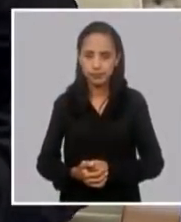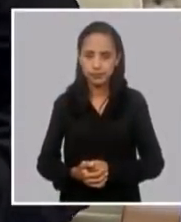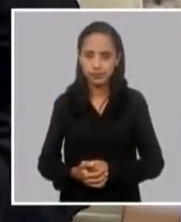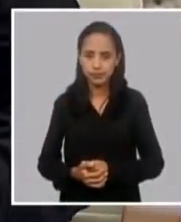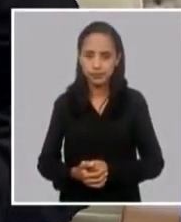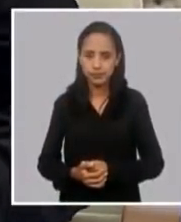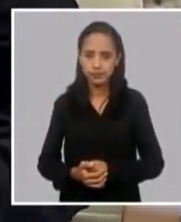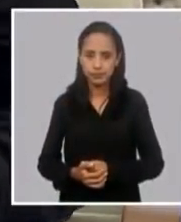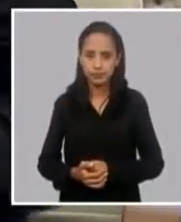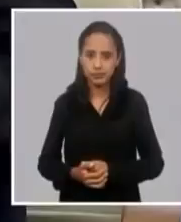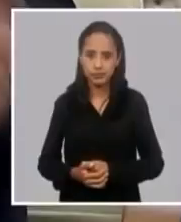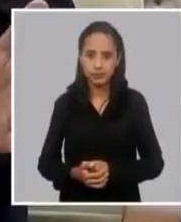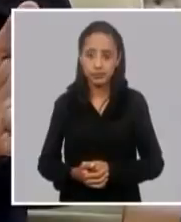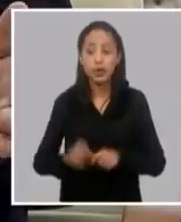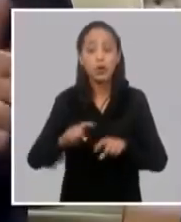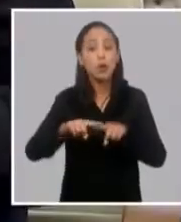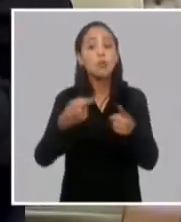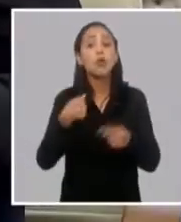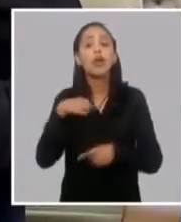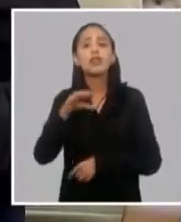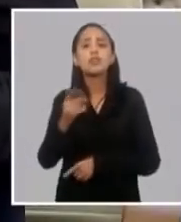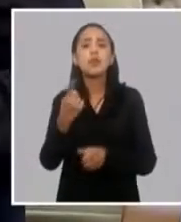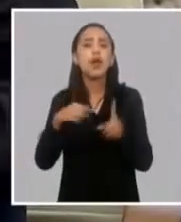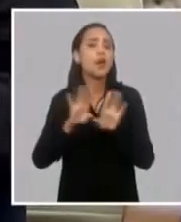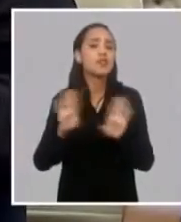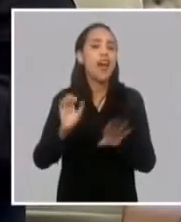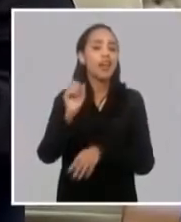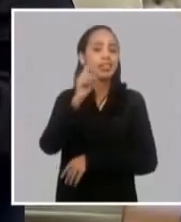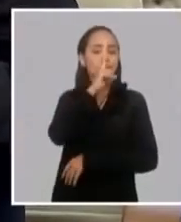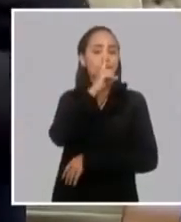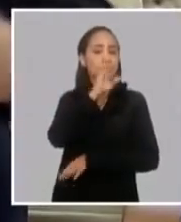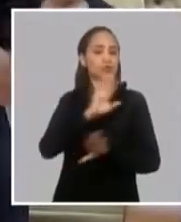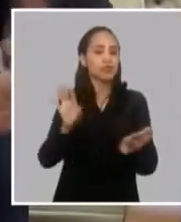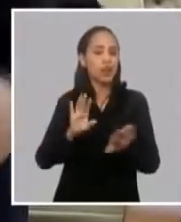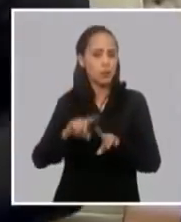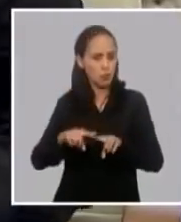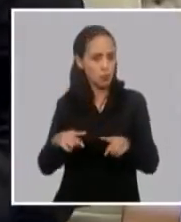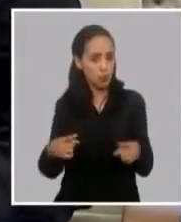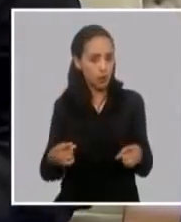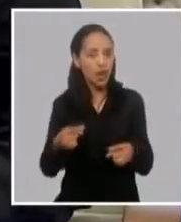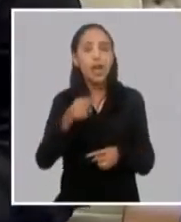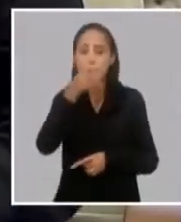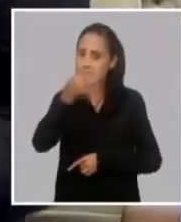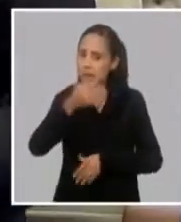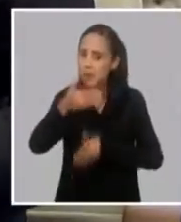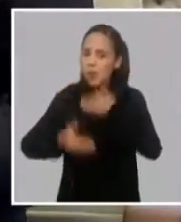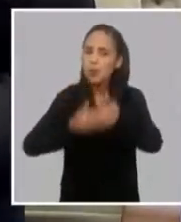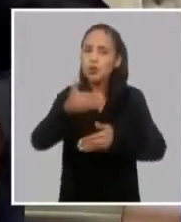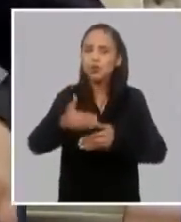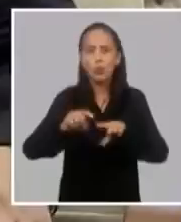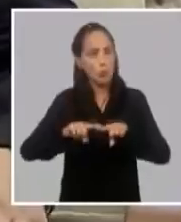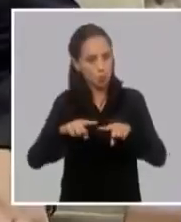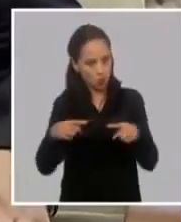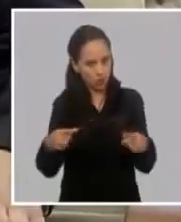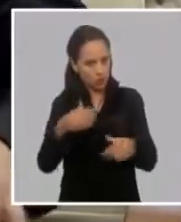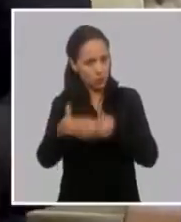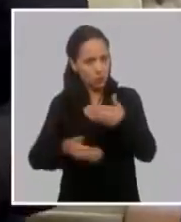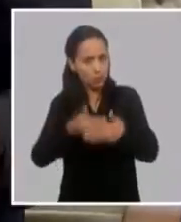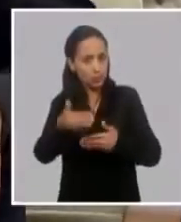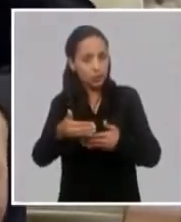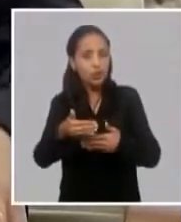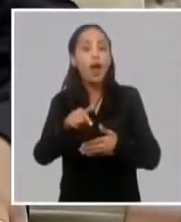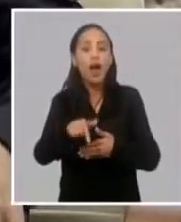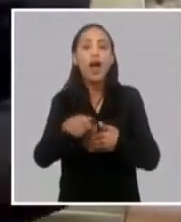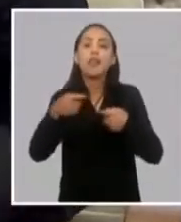qué decimos que no es un asunto terminado y que es un proceso que debe ir a una mejora continua,